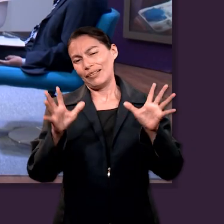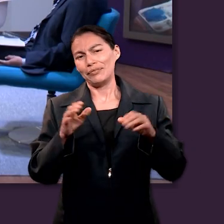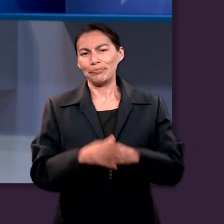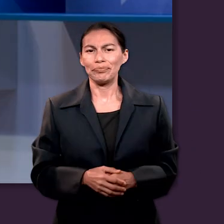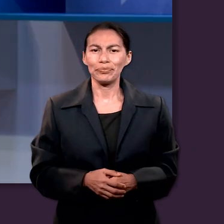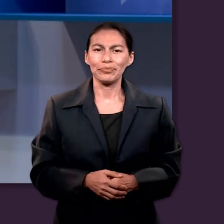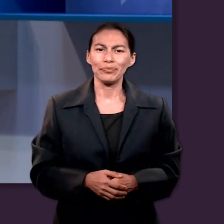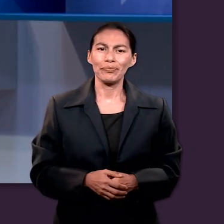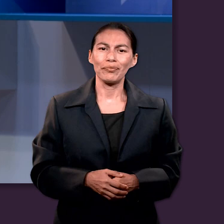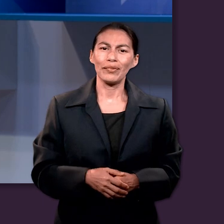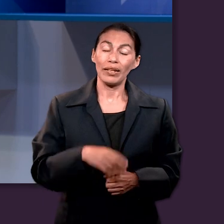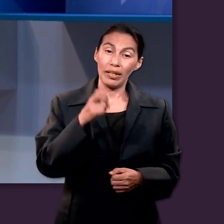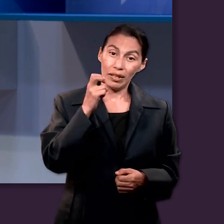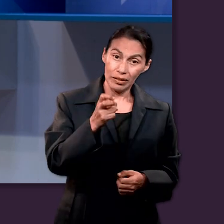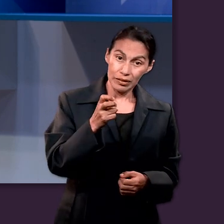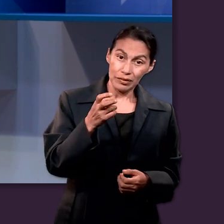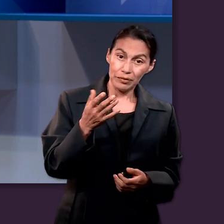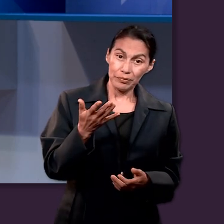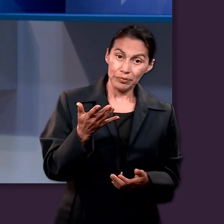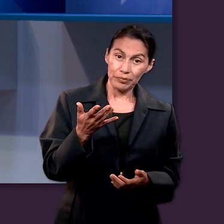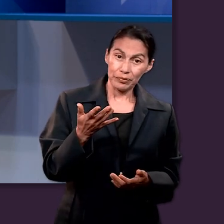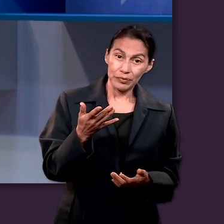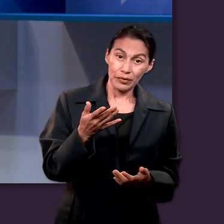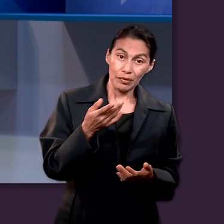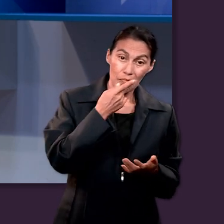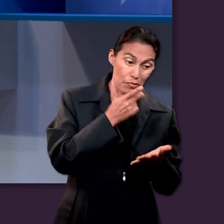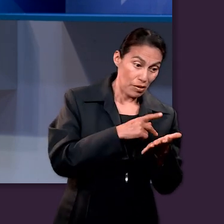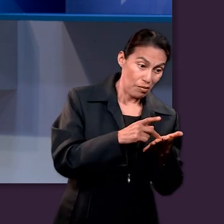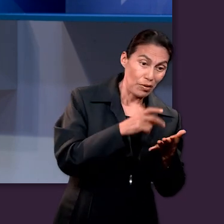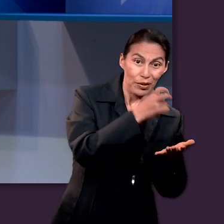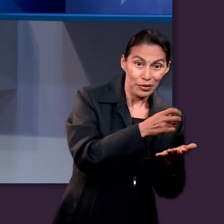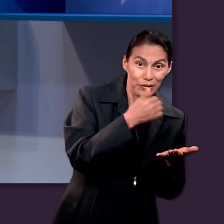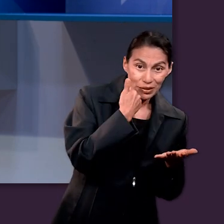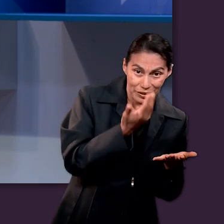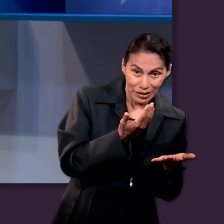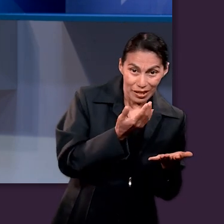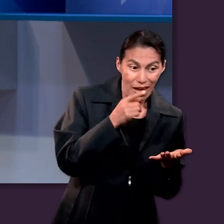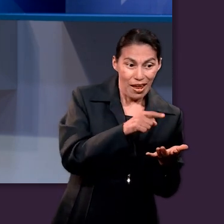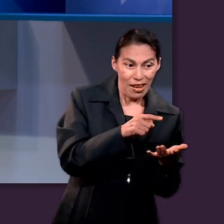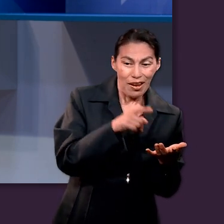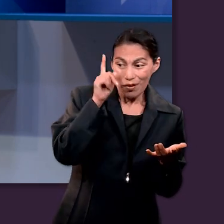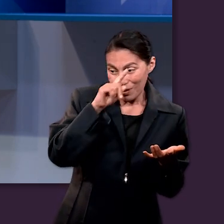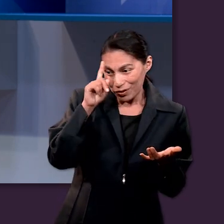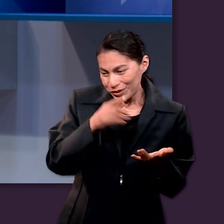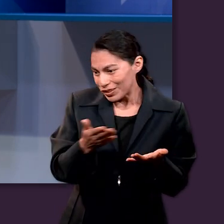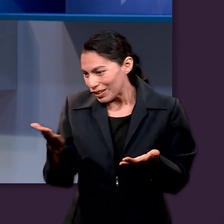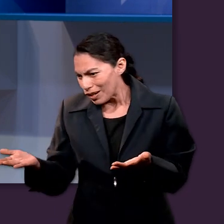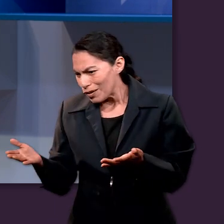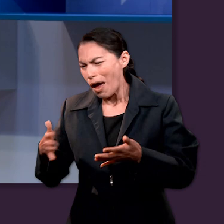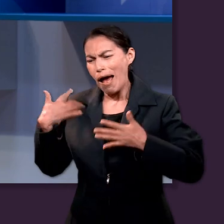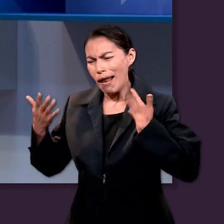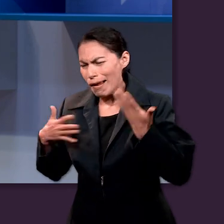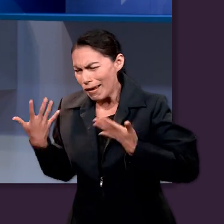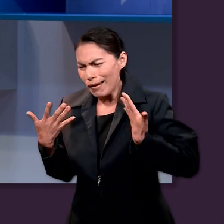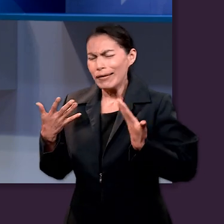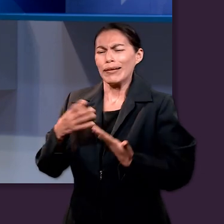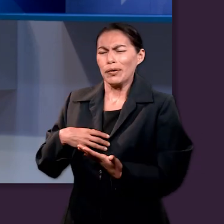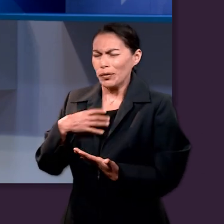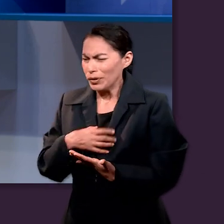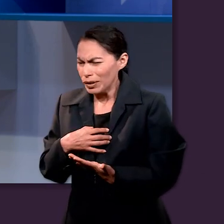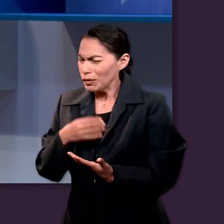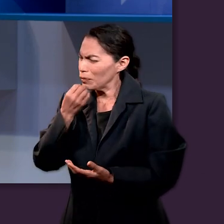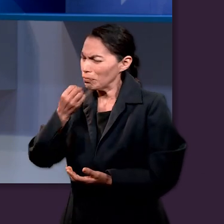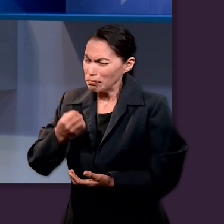ese era el anhelo del apóstol cuando les escribe. Estén contentos a pesar de las